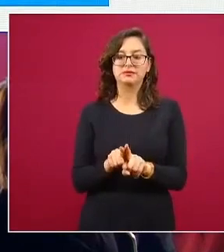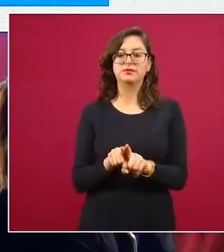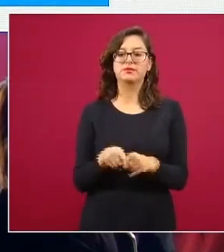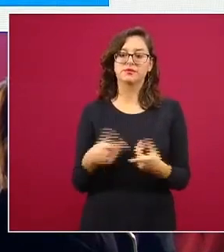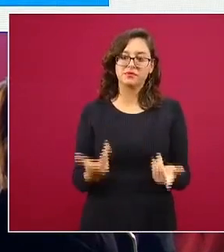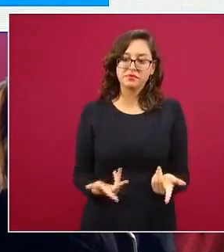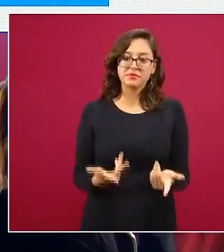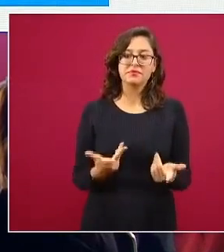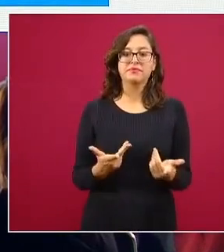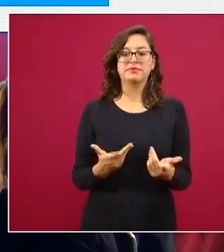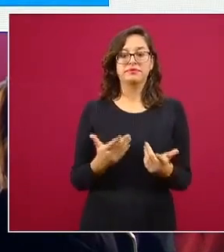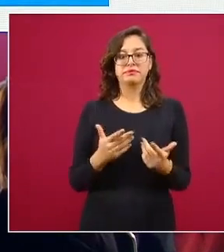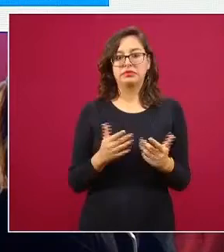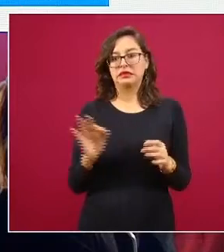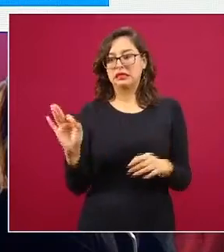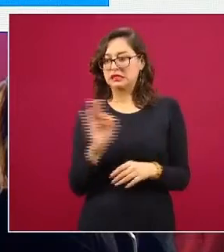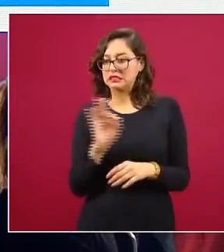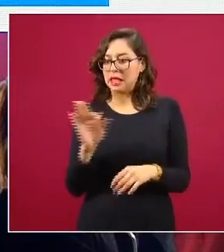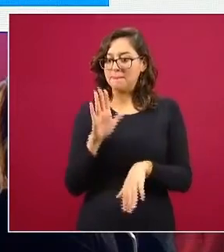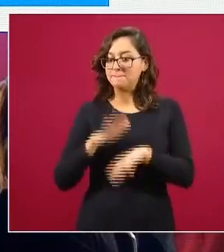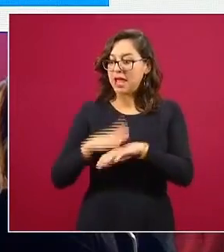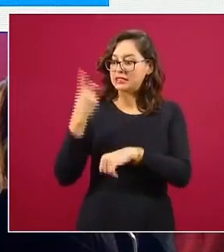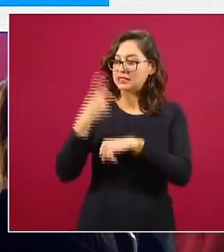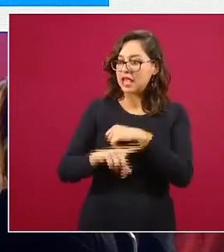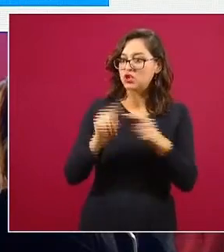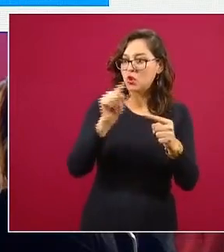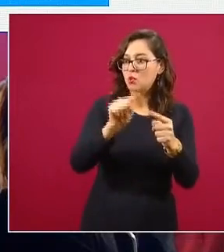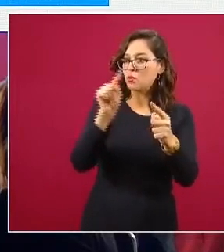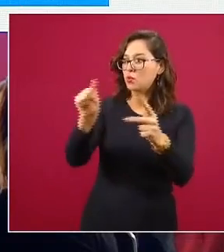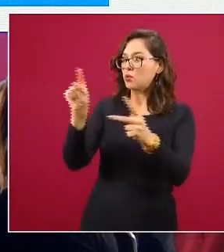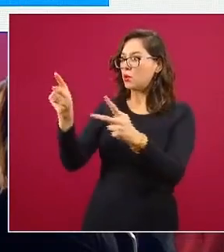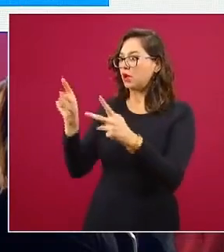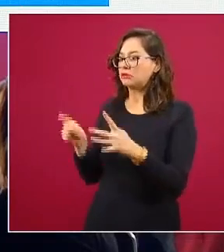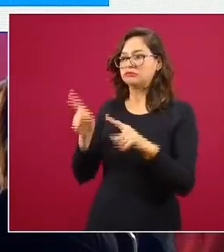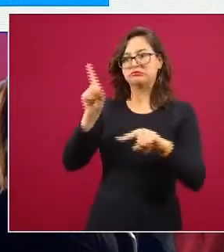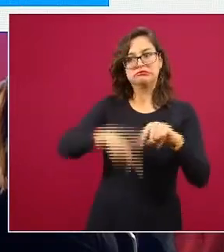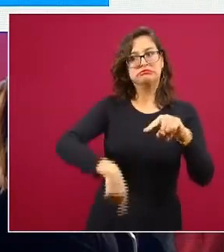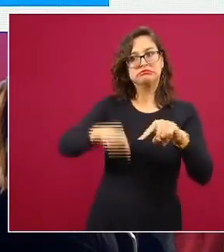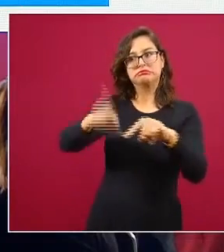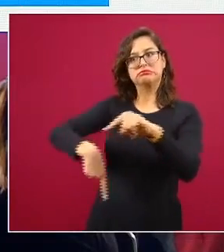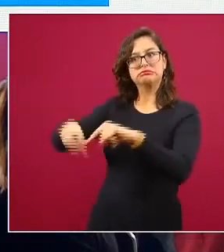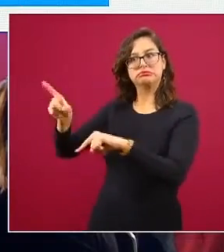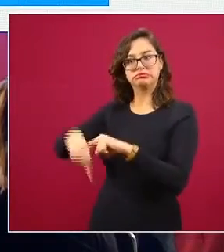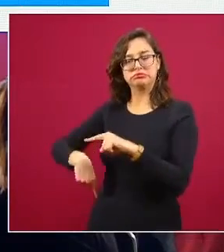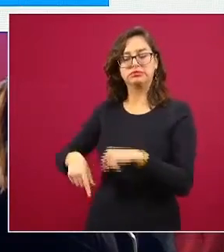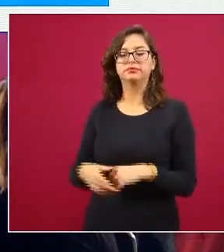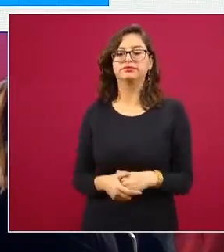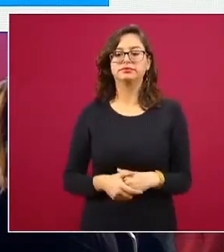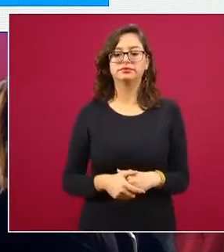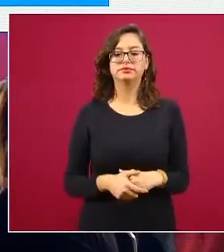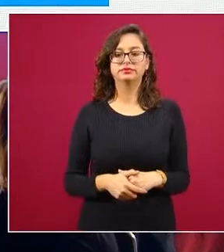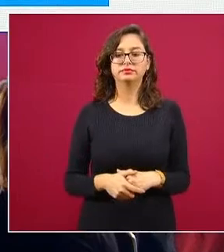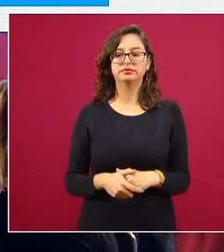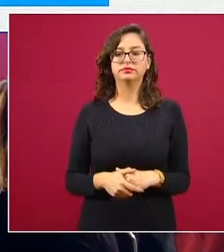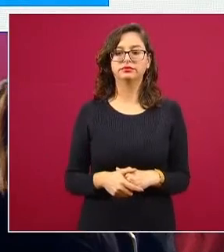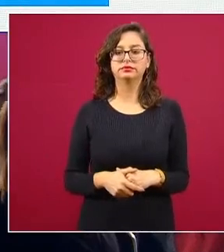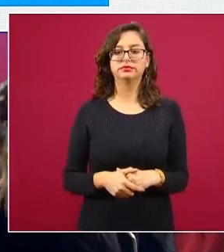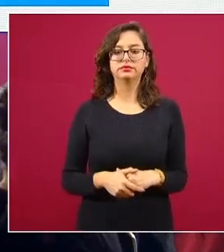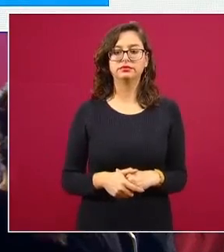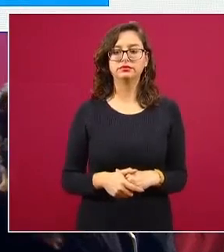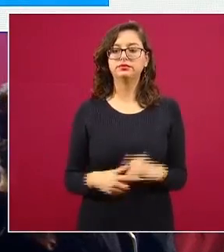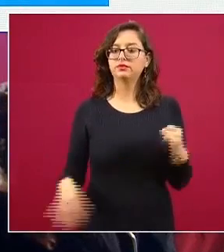algunos elementos colaterales que podrían actuar en sinergias con el virus y